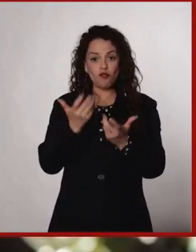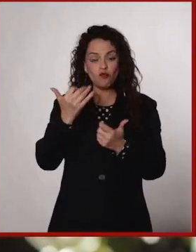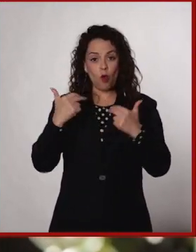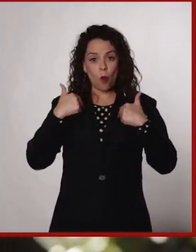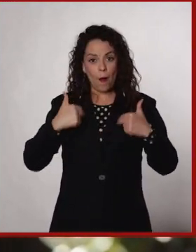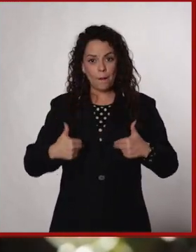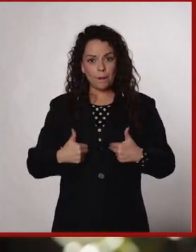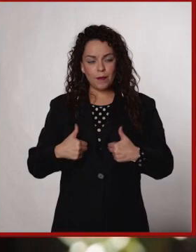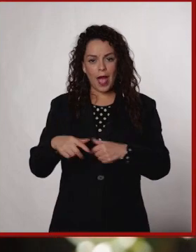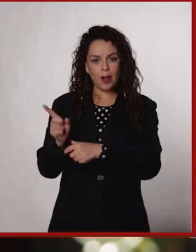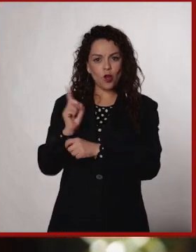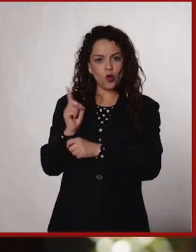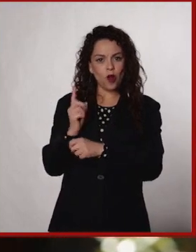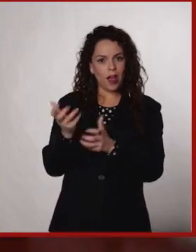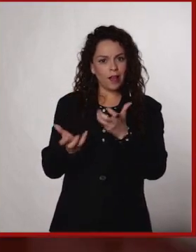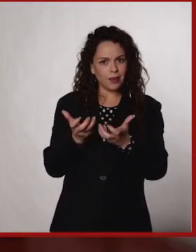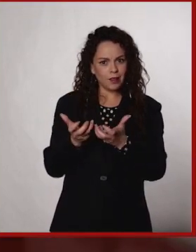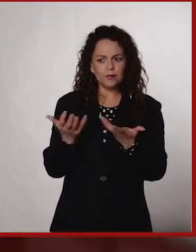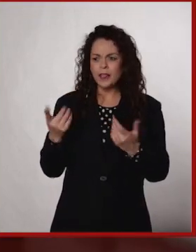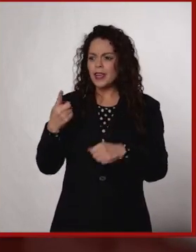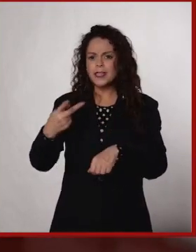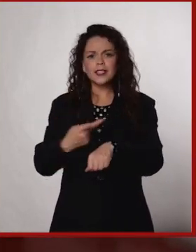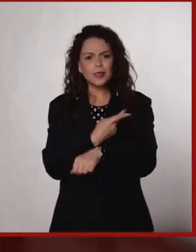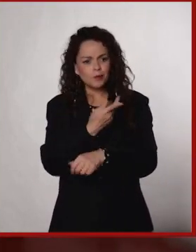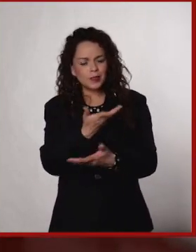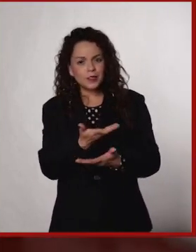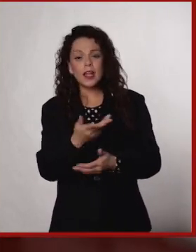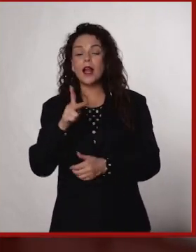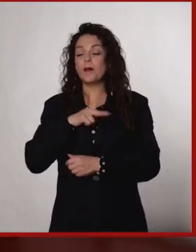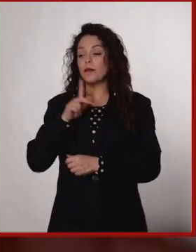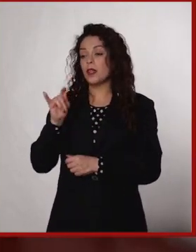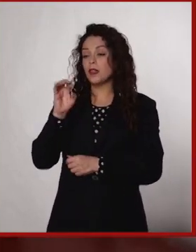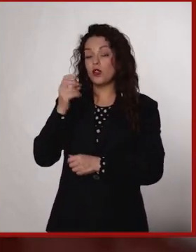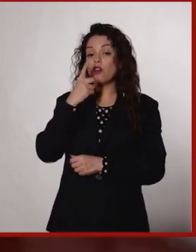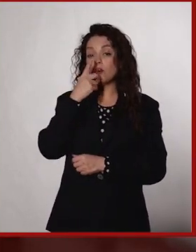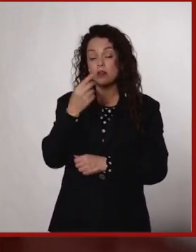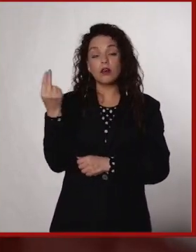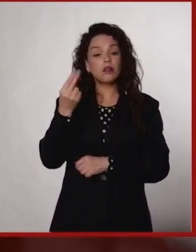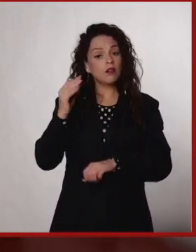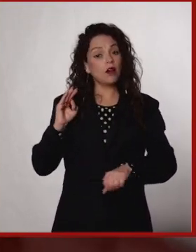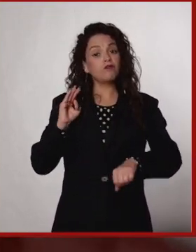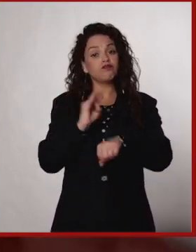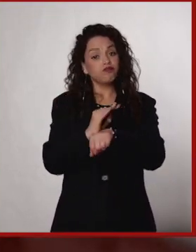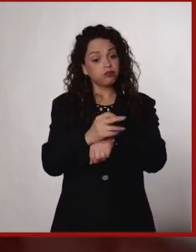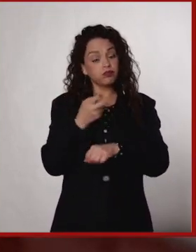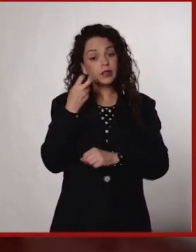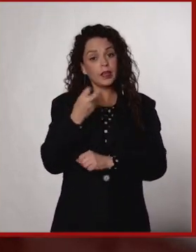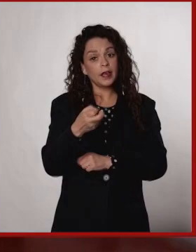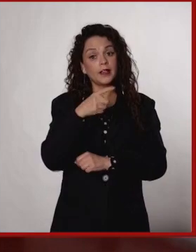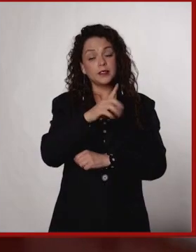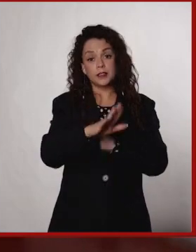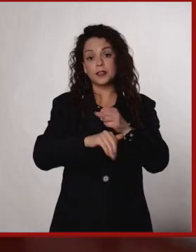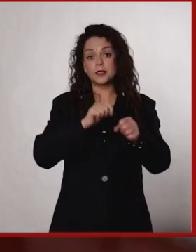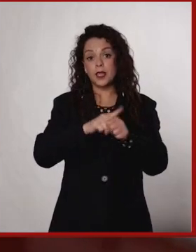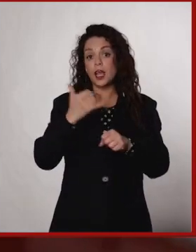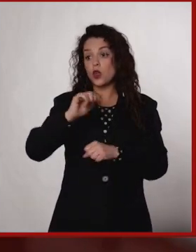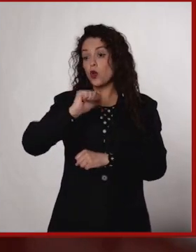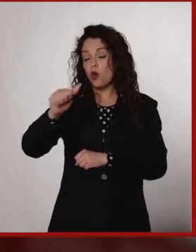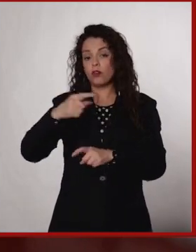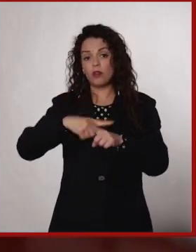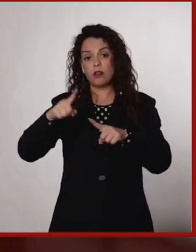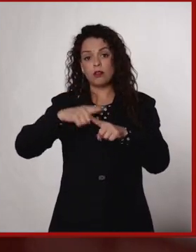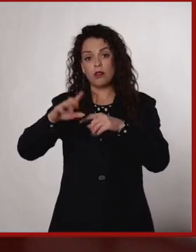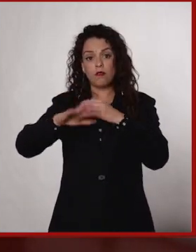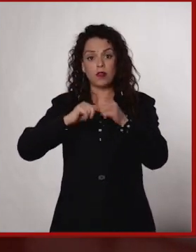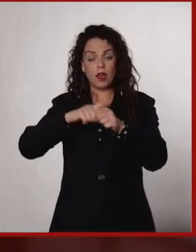quemó la cola. ¿Y qué le hicieron? Pues fíjate que mi tío tiene muy claro que hay que proteger a esta especie y a otras